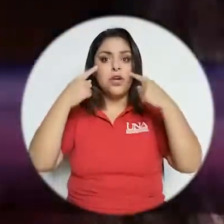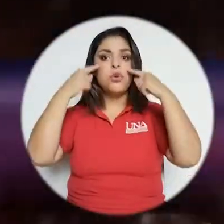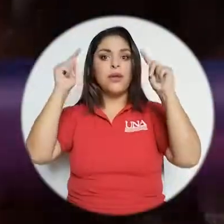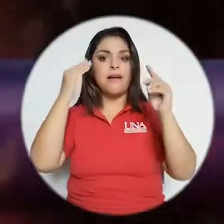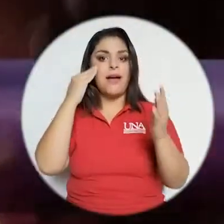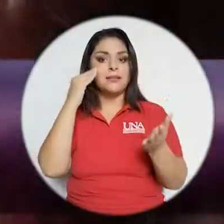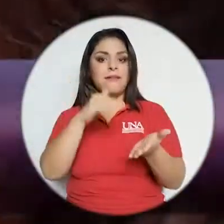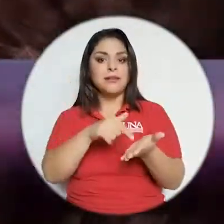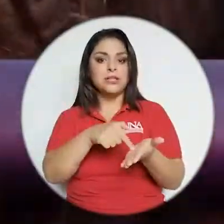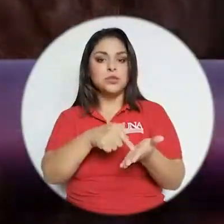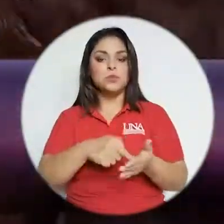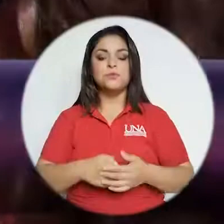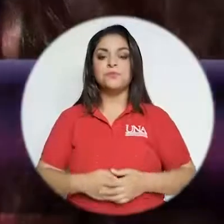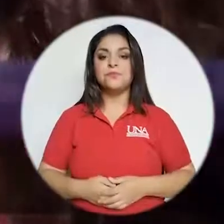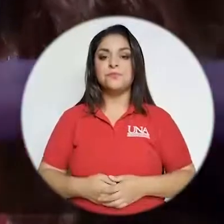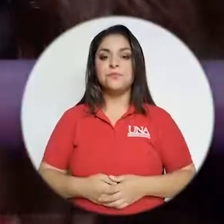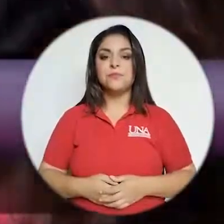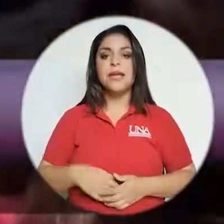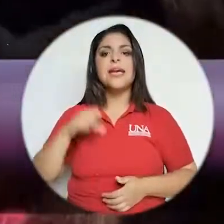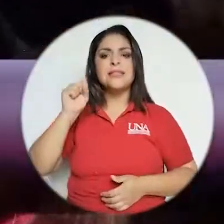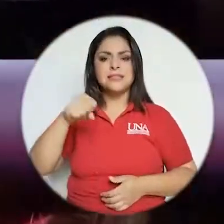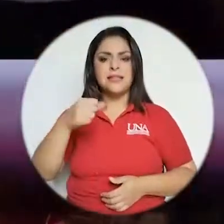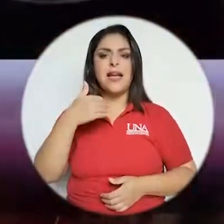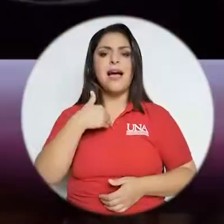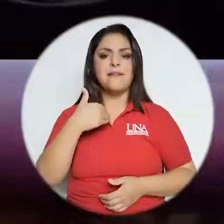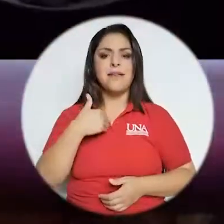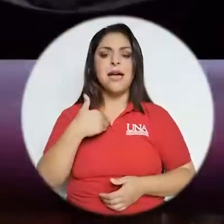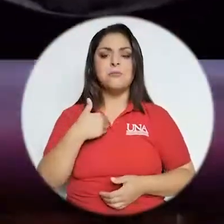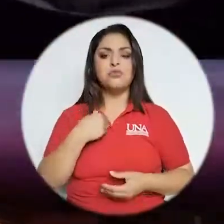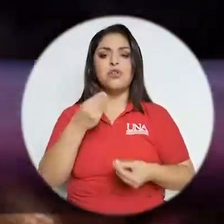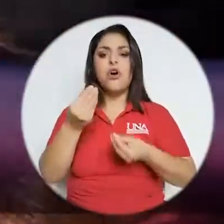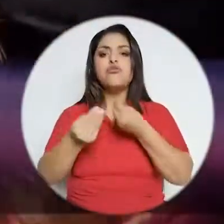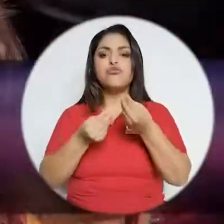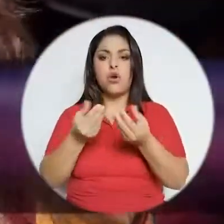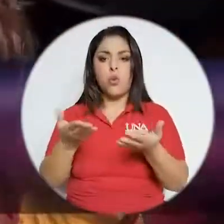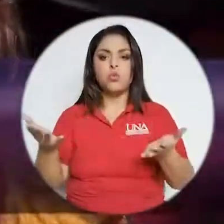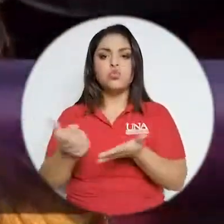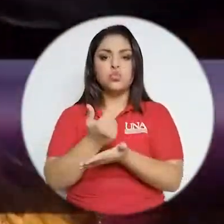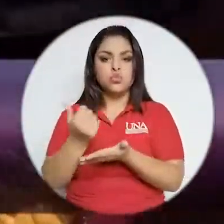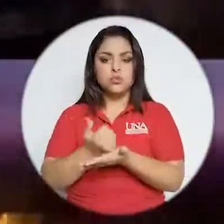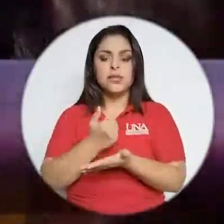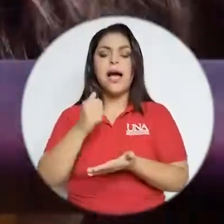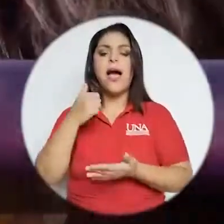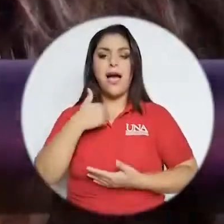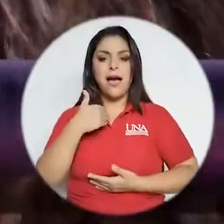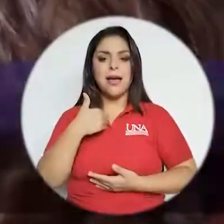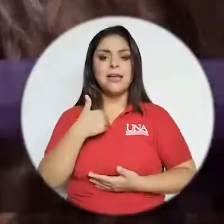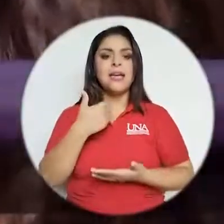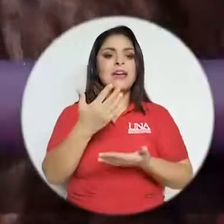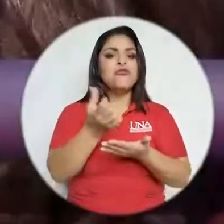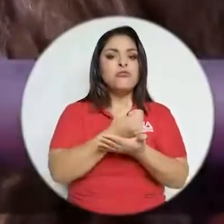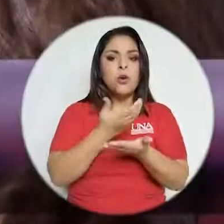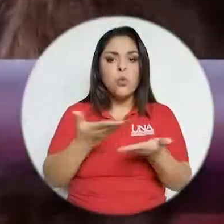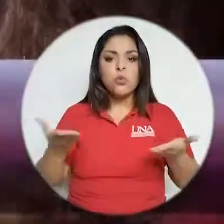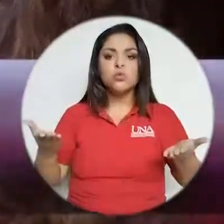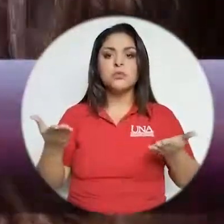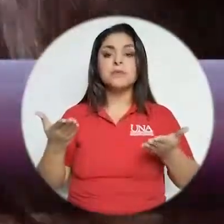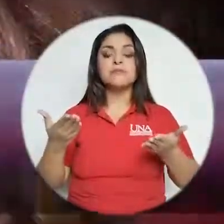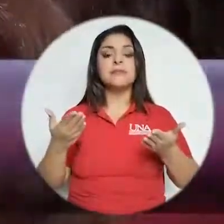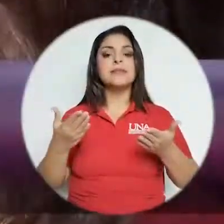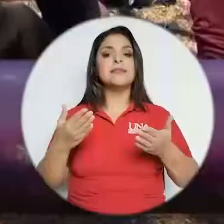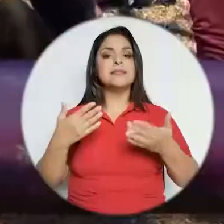de personas formadas en este ámbito. Sí teníamos recursos, que ese es el otro aspecto importante y es